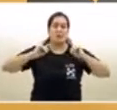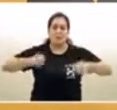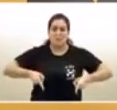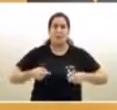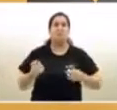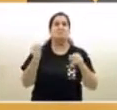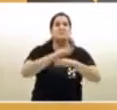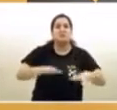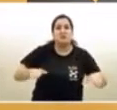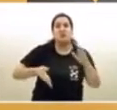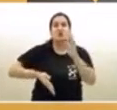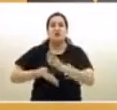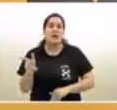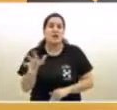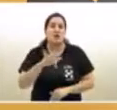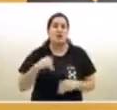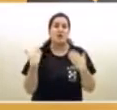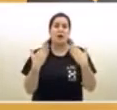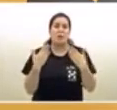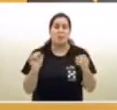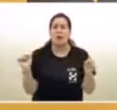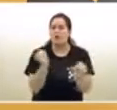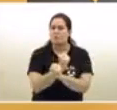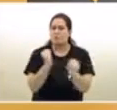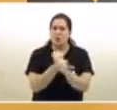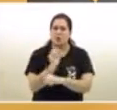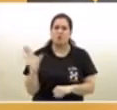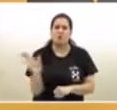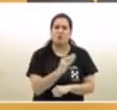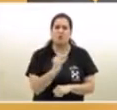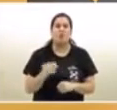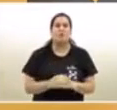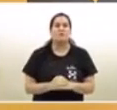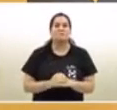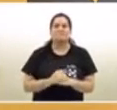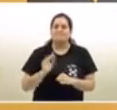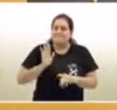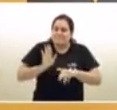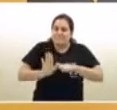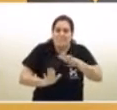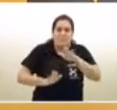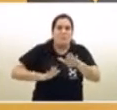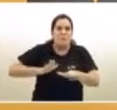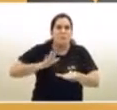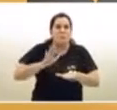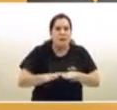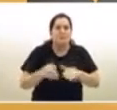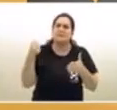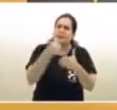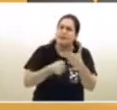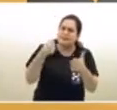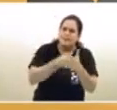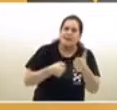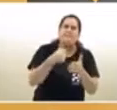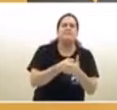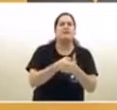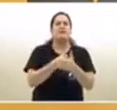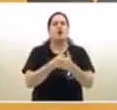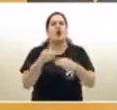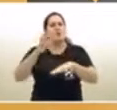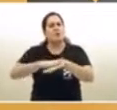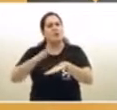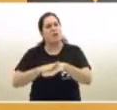los días. Todos estos pasos que dimos significan un gran desafío y una gran responsabilidad para todos. ponen a prueba